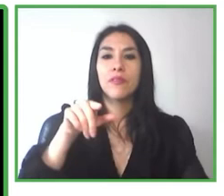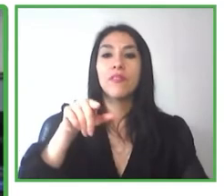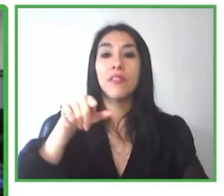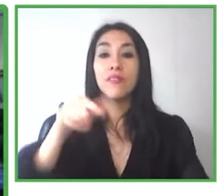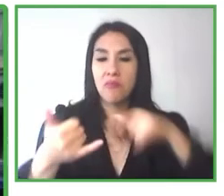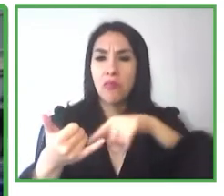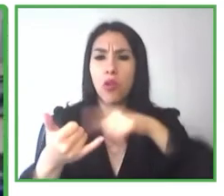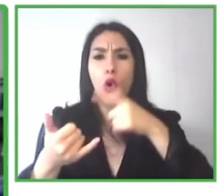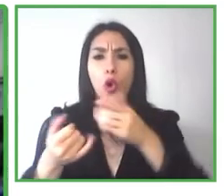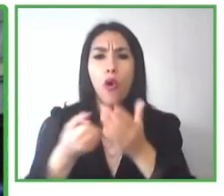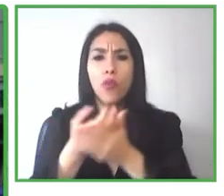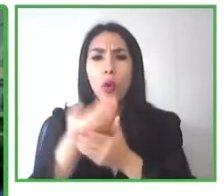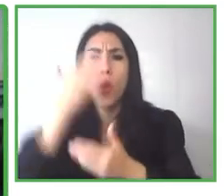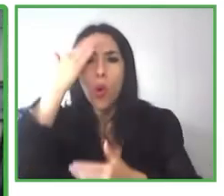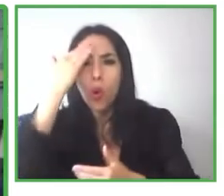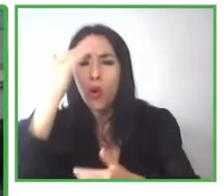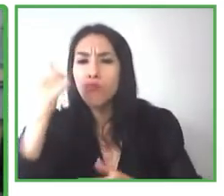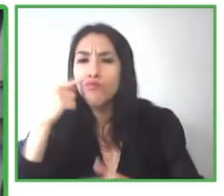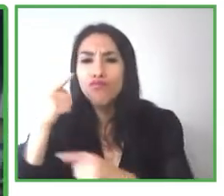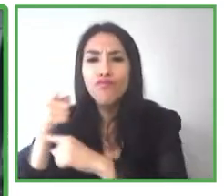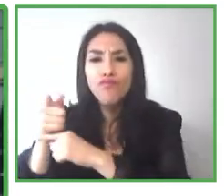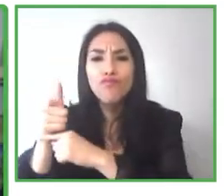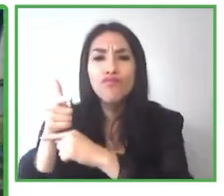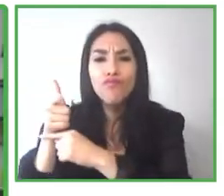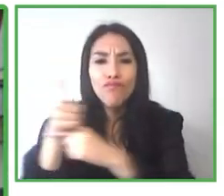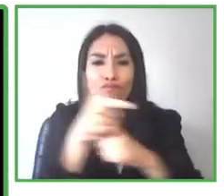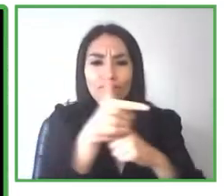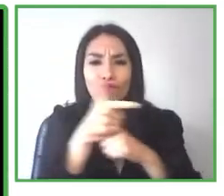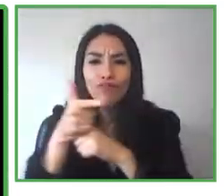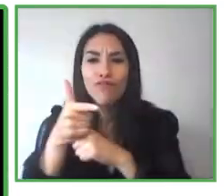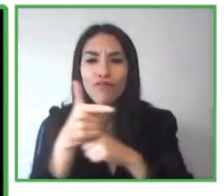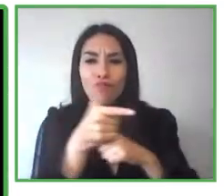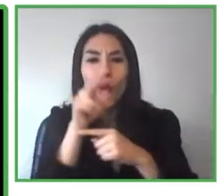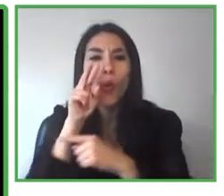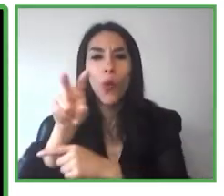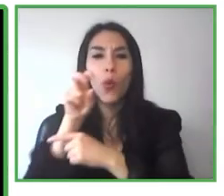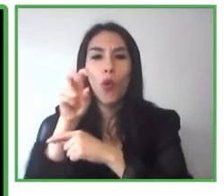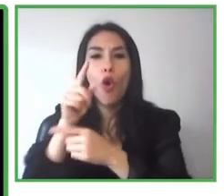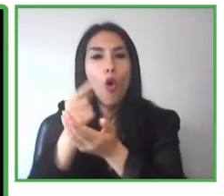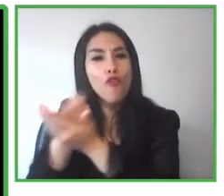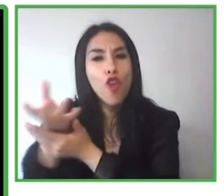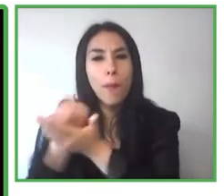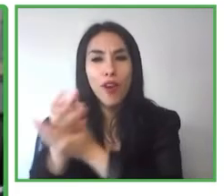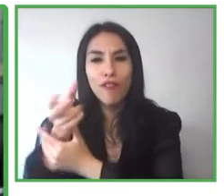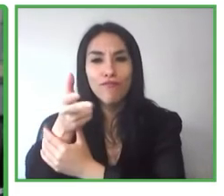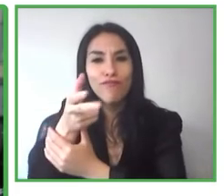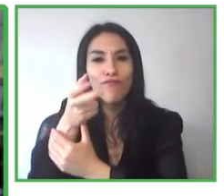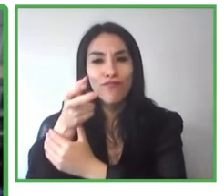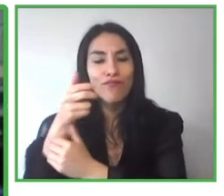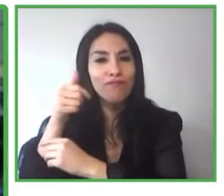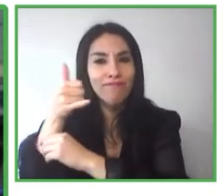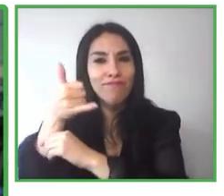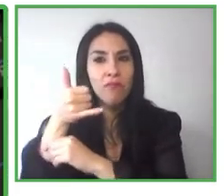una función muy descriptiva procesando una tienda llena de distintos tipos de fruta me parece impresionante